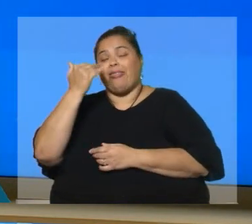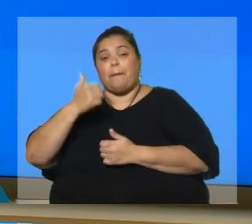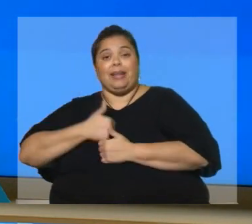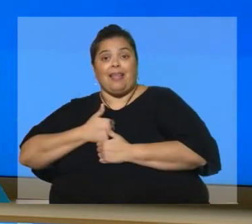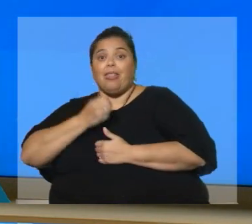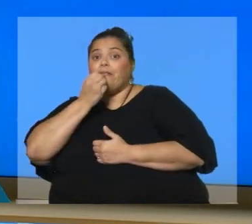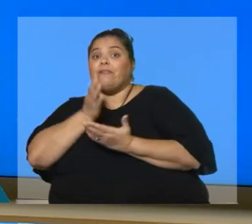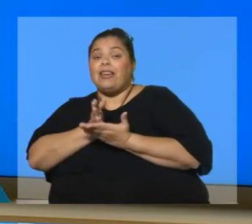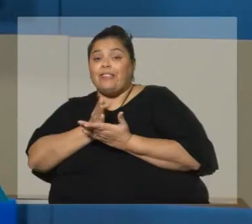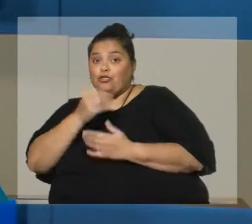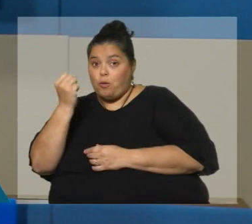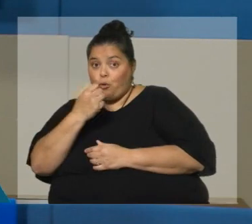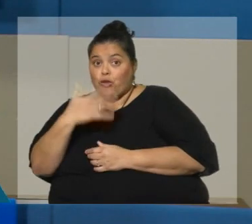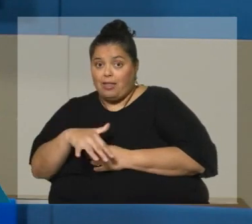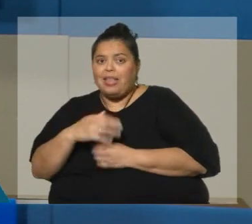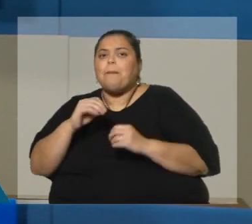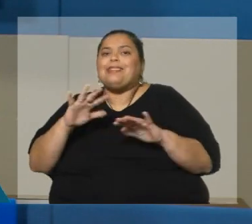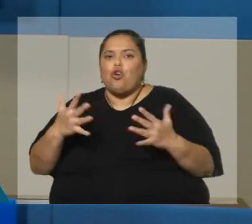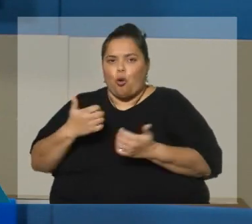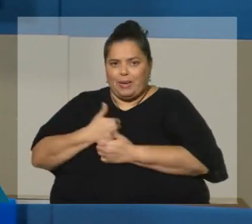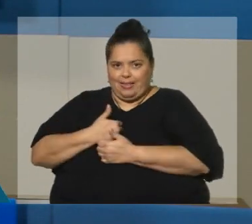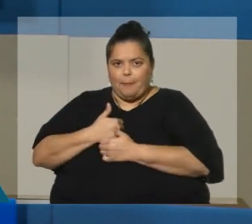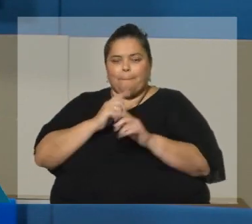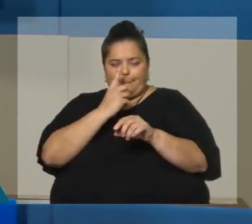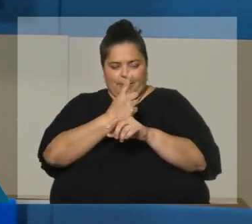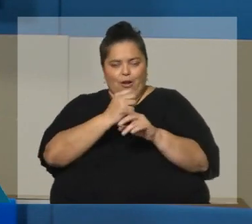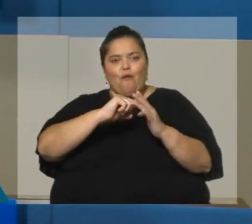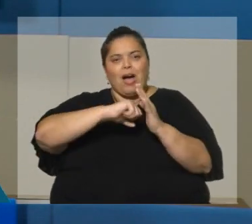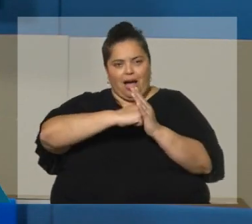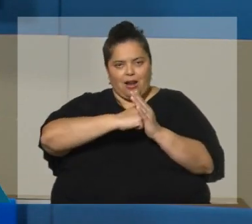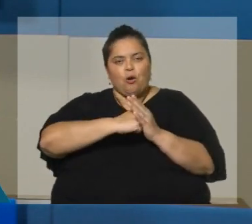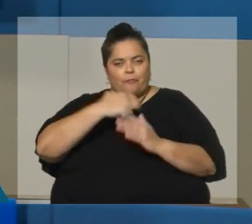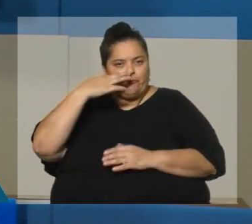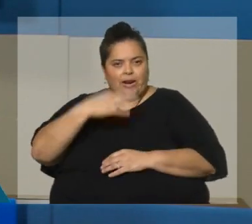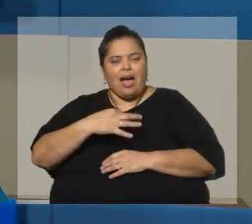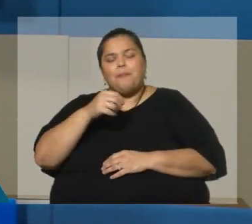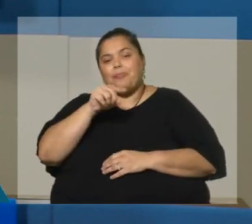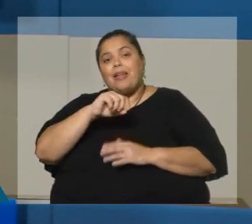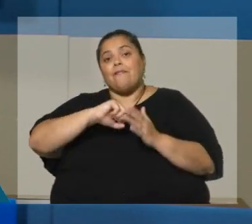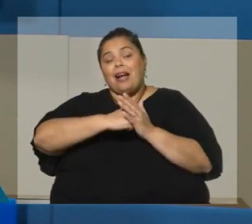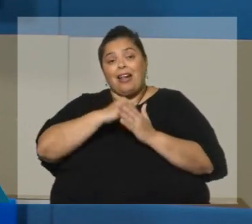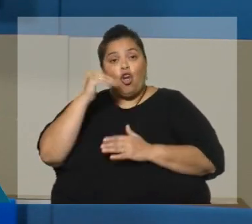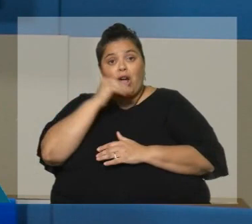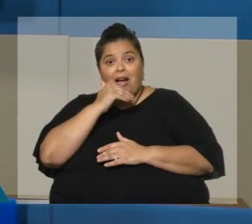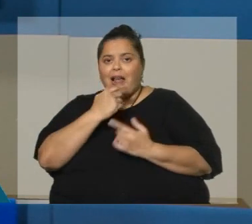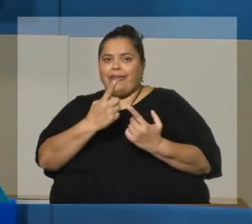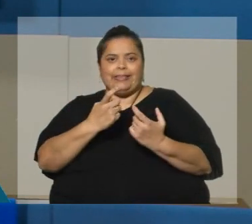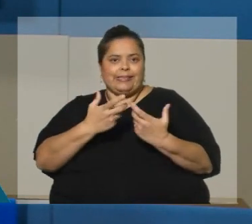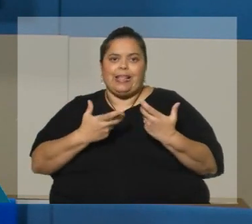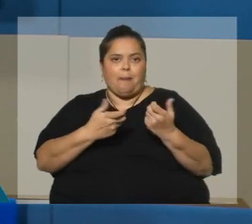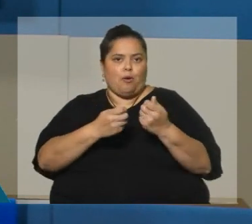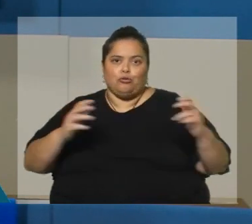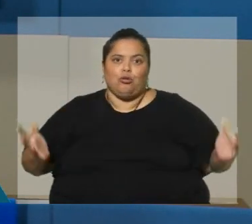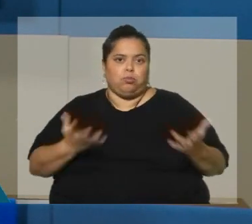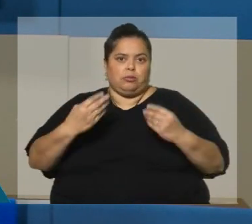¿Qué pasó con los militares? En el tema bancario primero efectivamente hay una necesidad de un salvataje que se va a estar